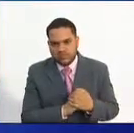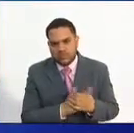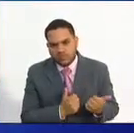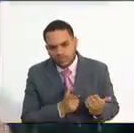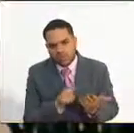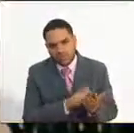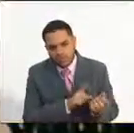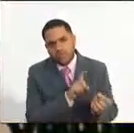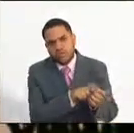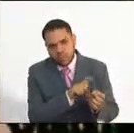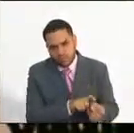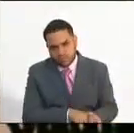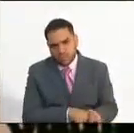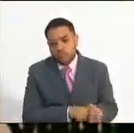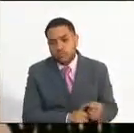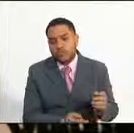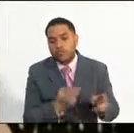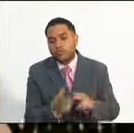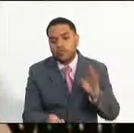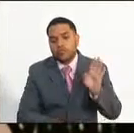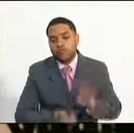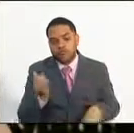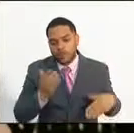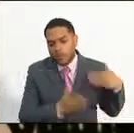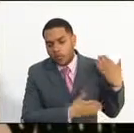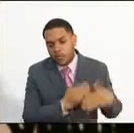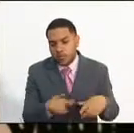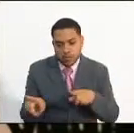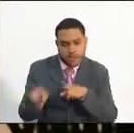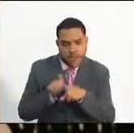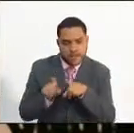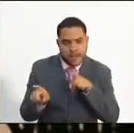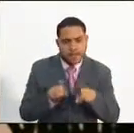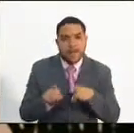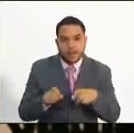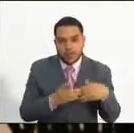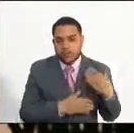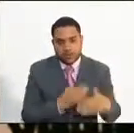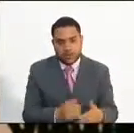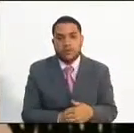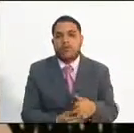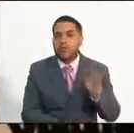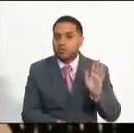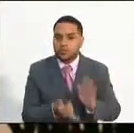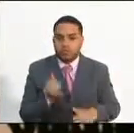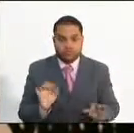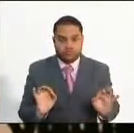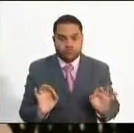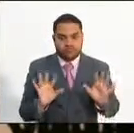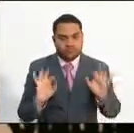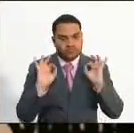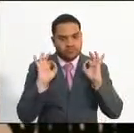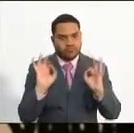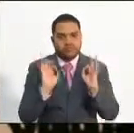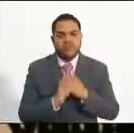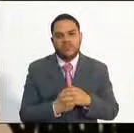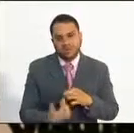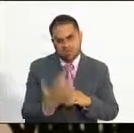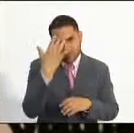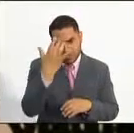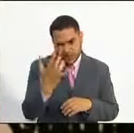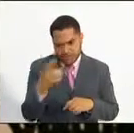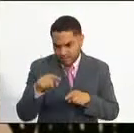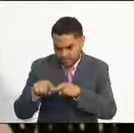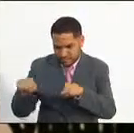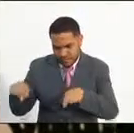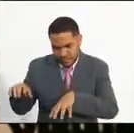tramitando para finalizar así todo el proceso de selección y culminar con éxito porque para el despacho es un